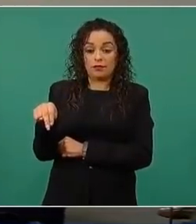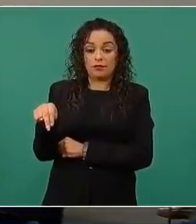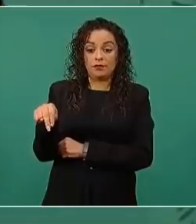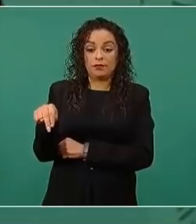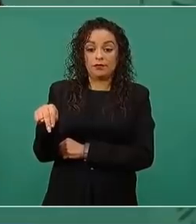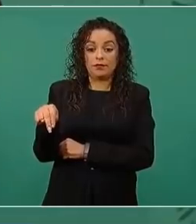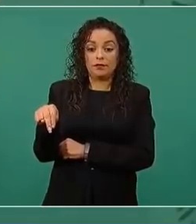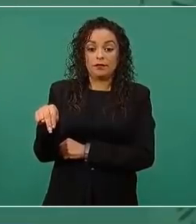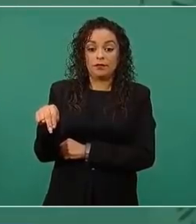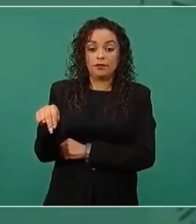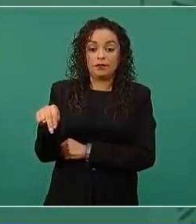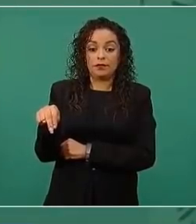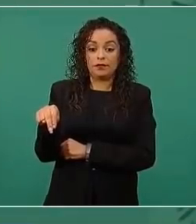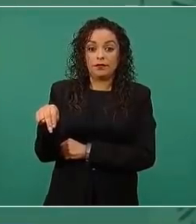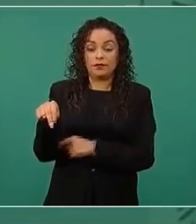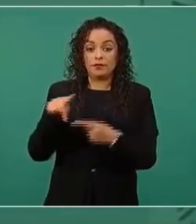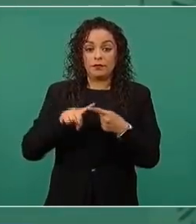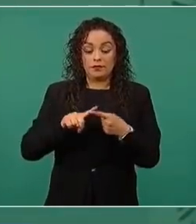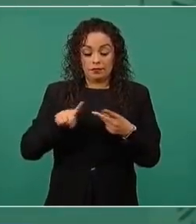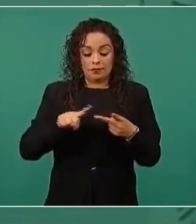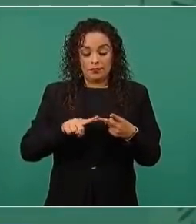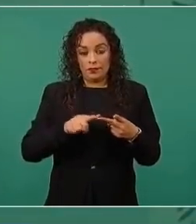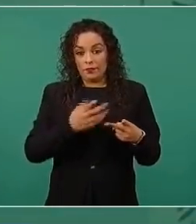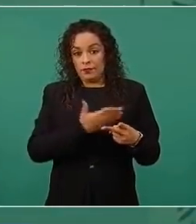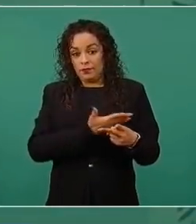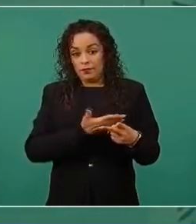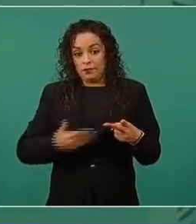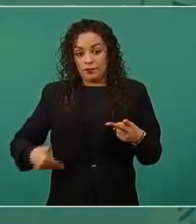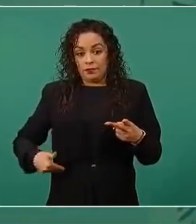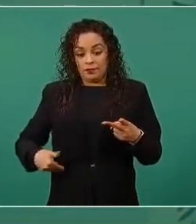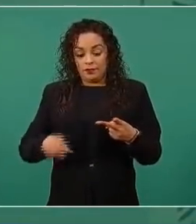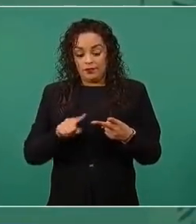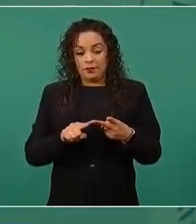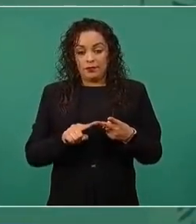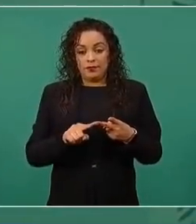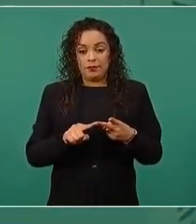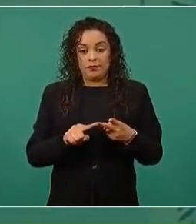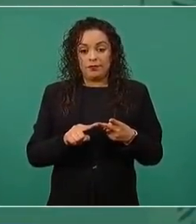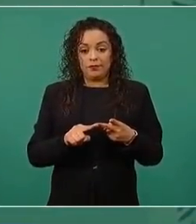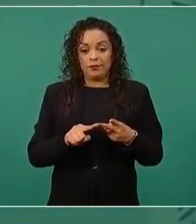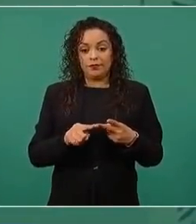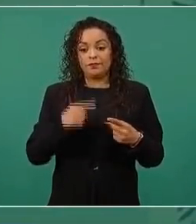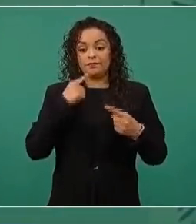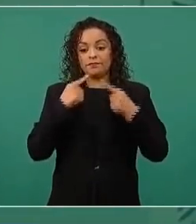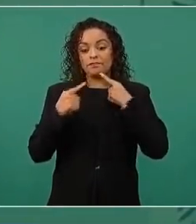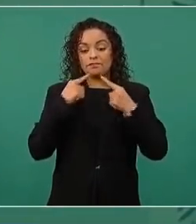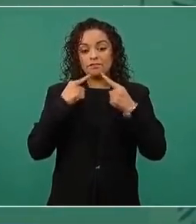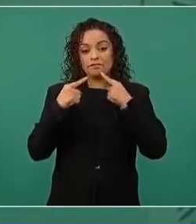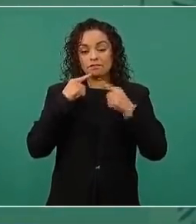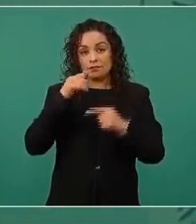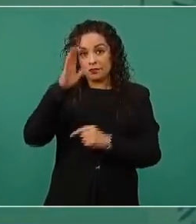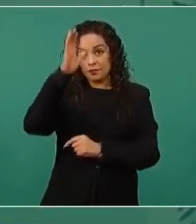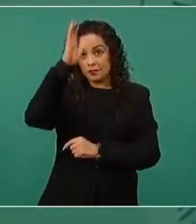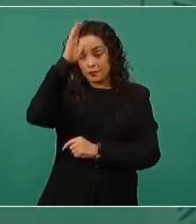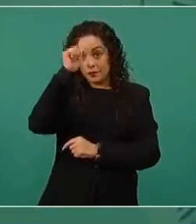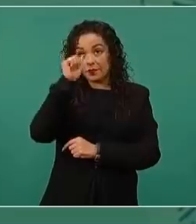el Ejecutivo llega al acuerdo para aprobar la reforma